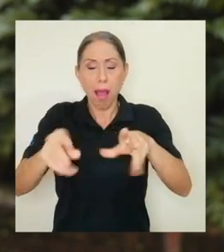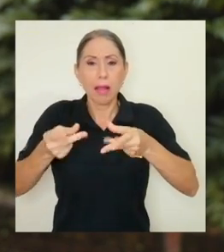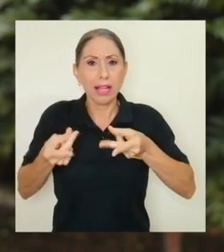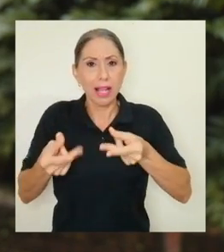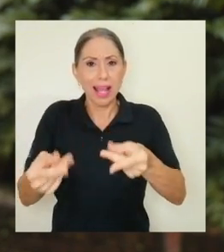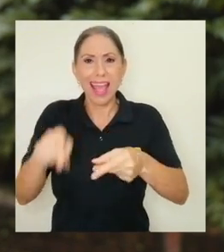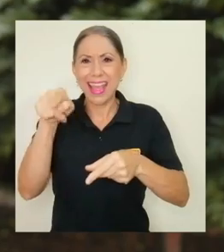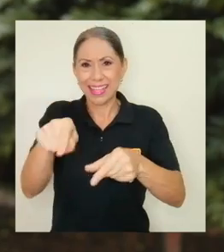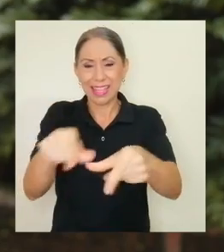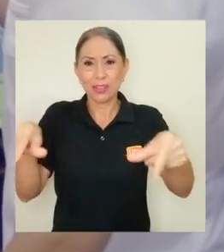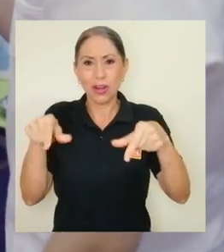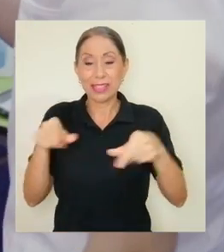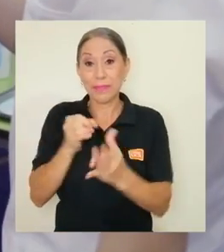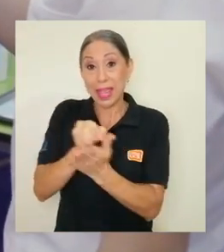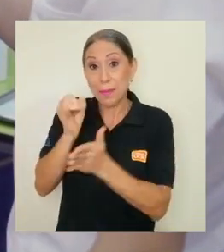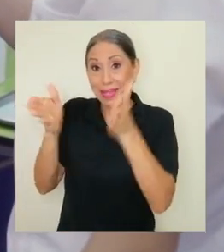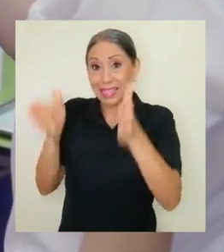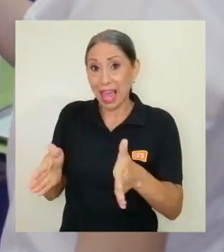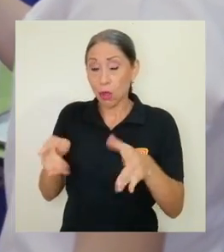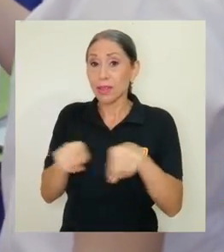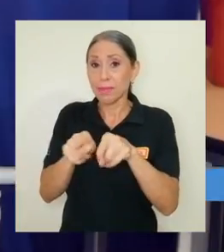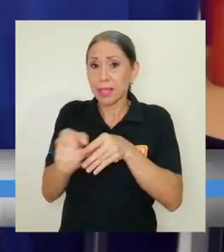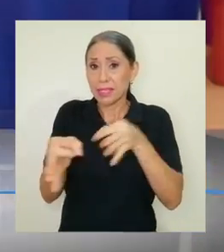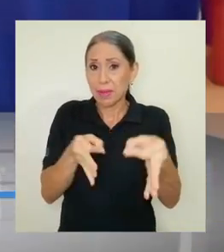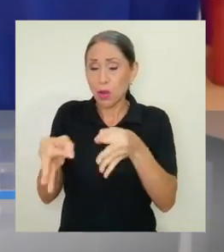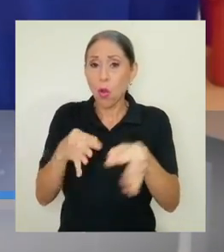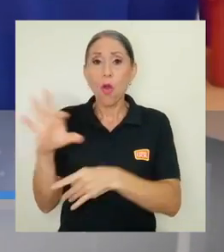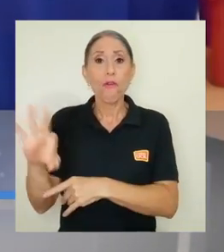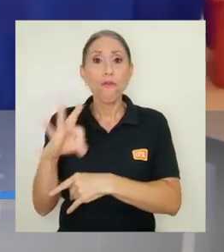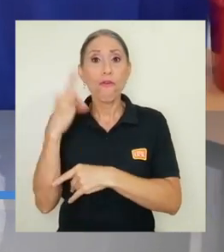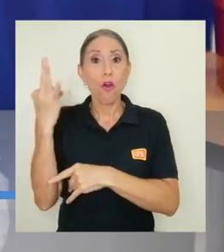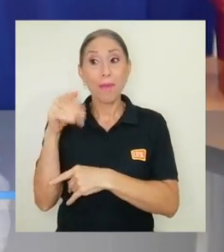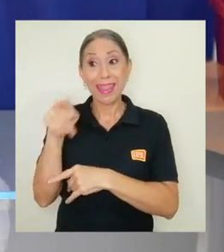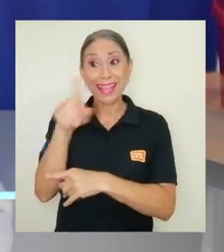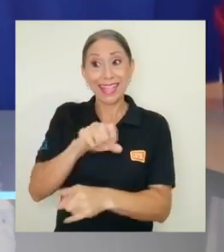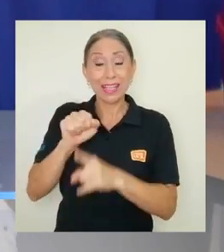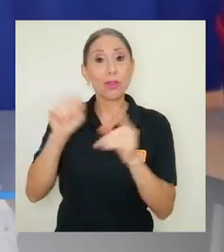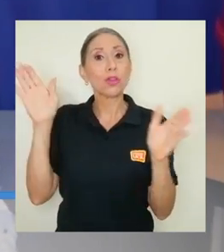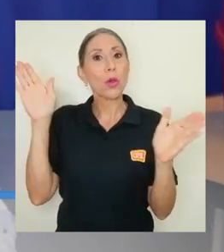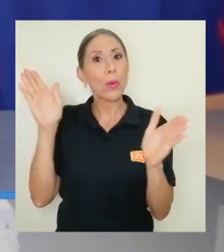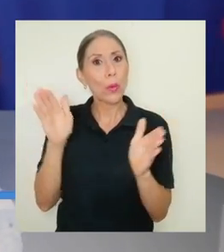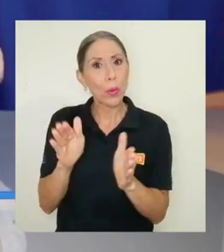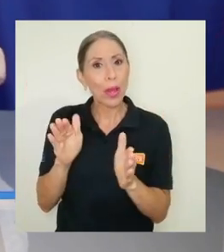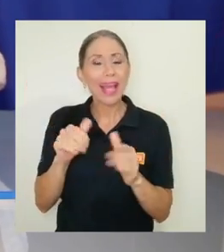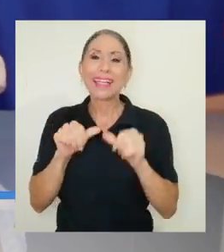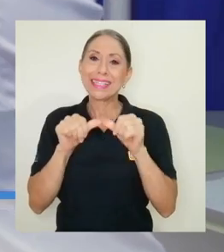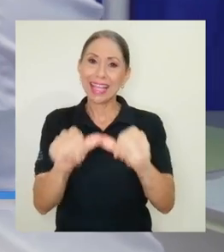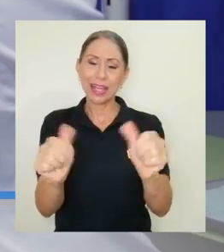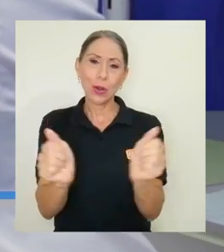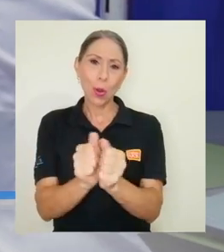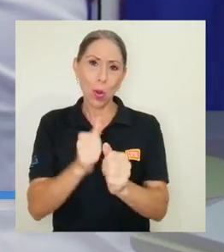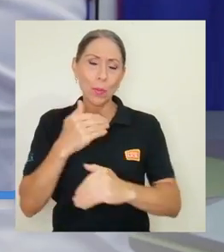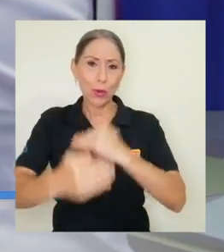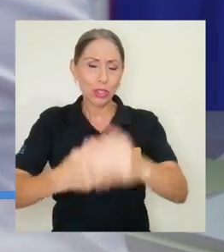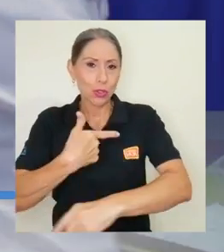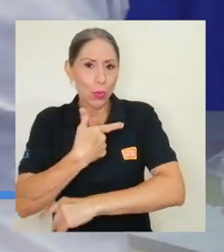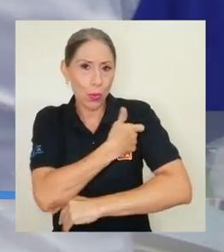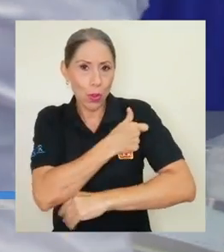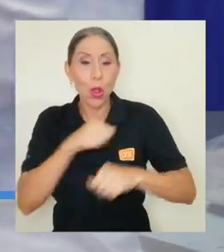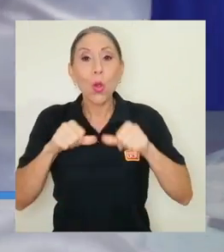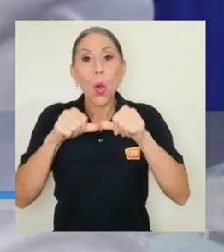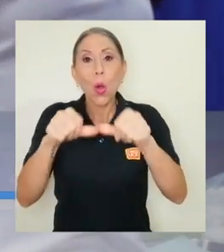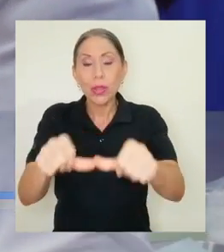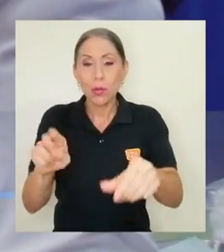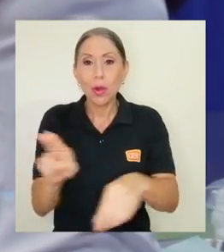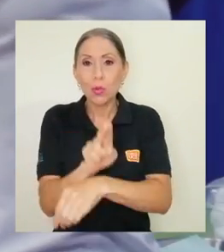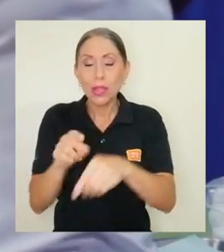sobre todo en estas zonas. El investigador aclaró que la manera de apalear esta situación es seguir con el proceso de vacunación y continuar con